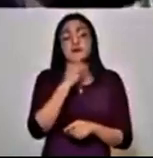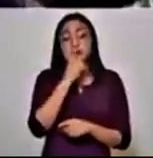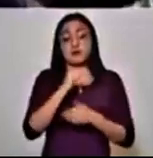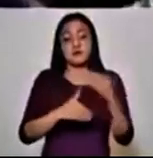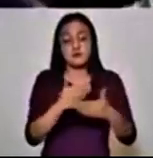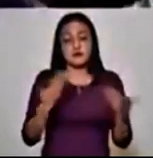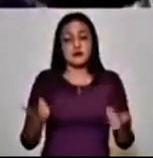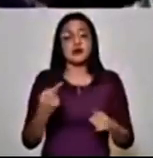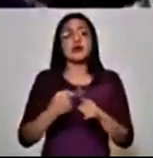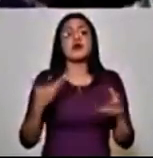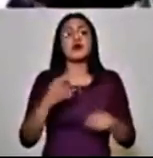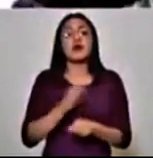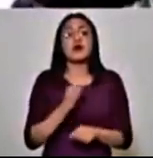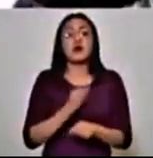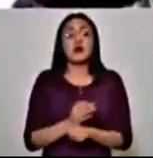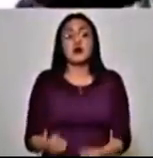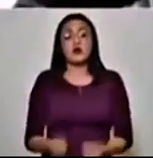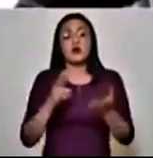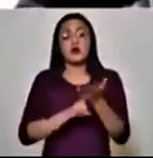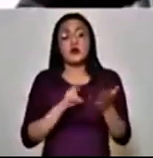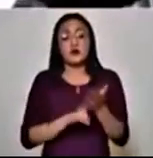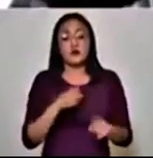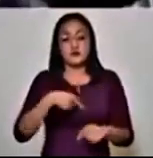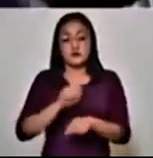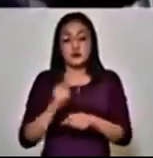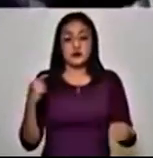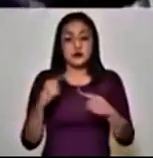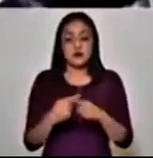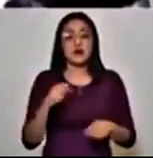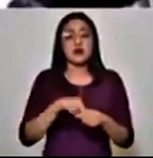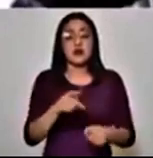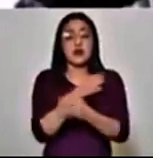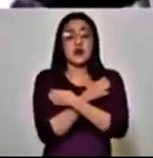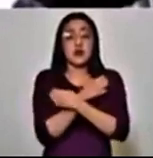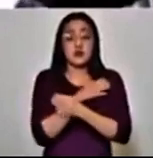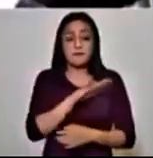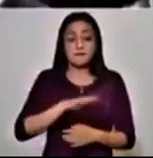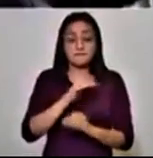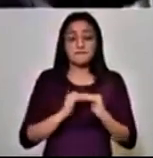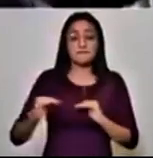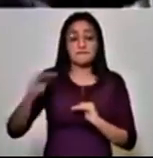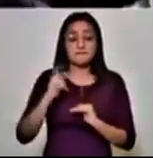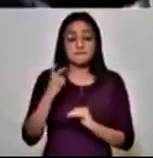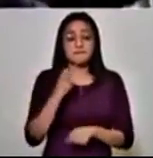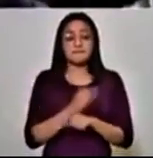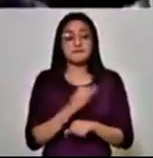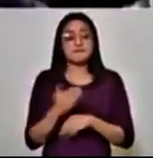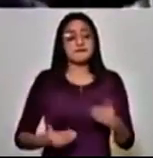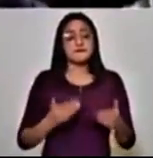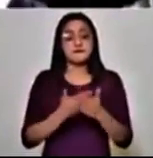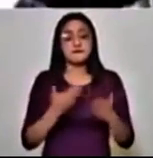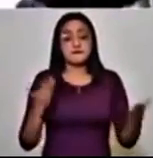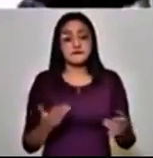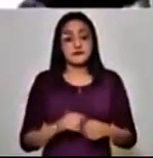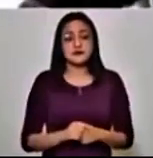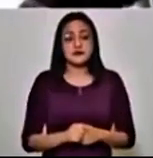Que lo que llevamos contabilizado de esta semana en educación básica y media superior, se han presentado